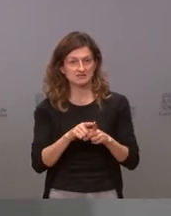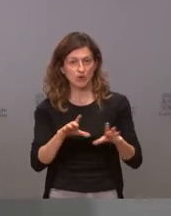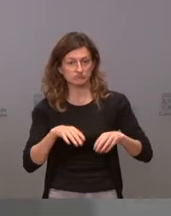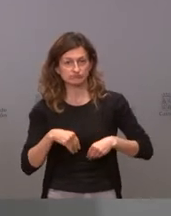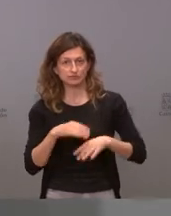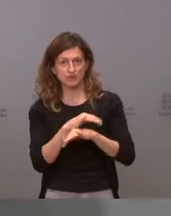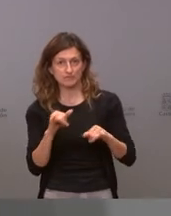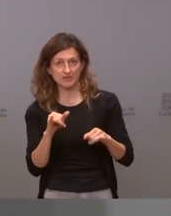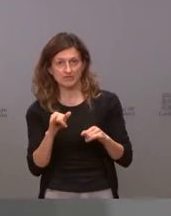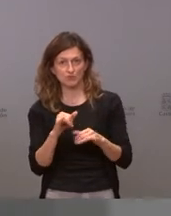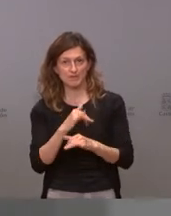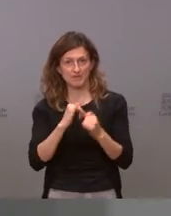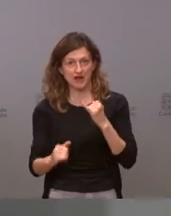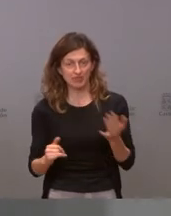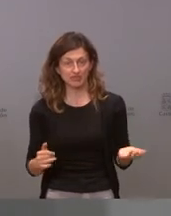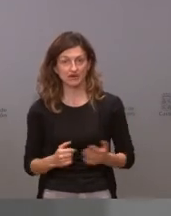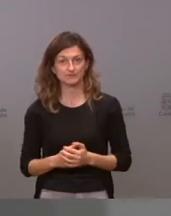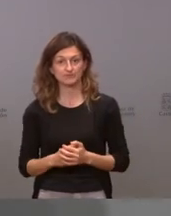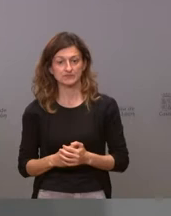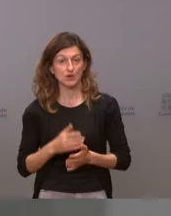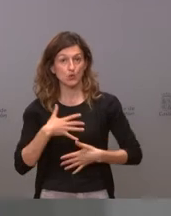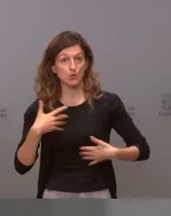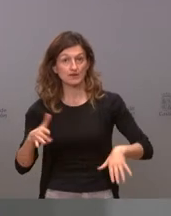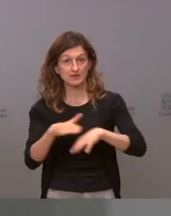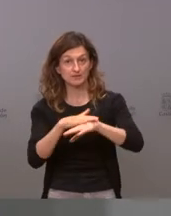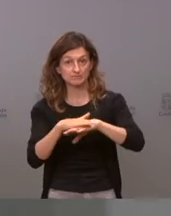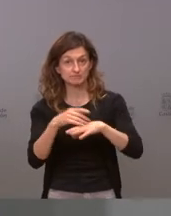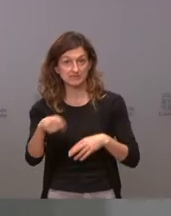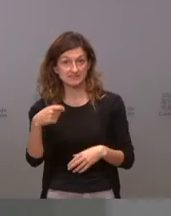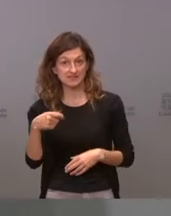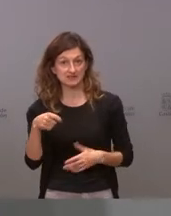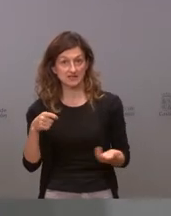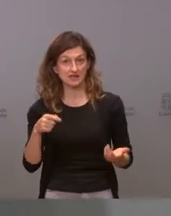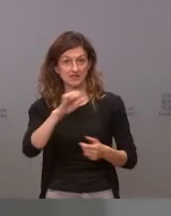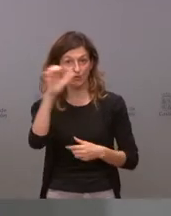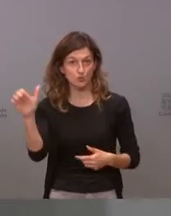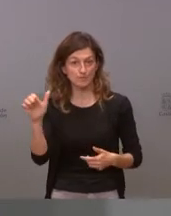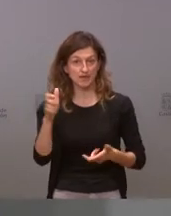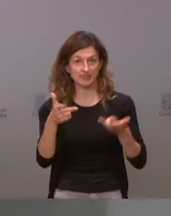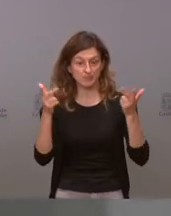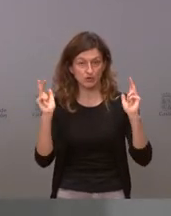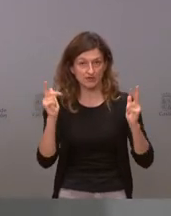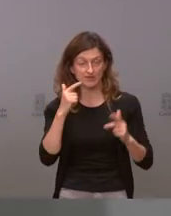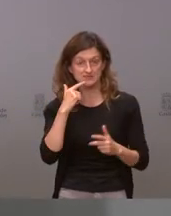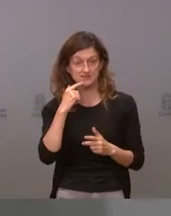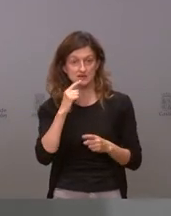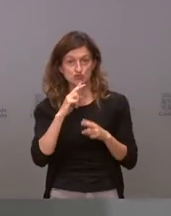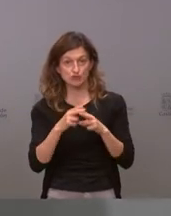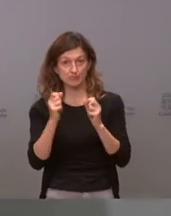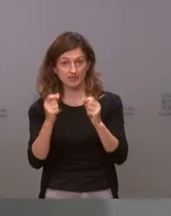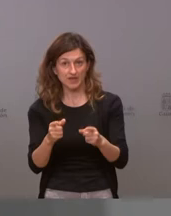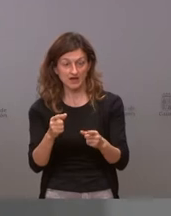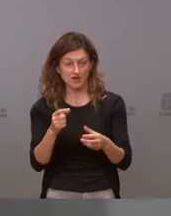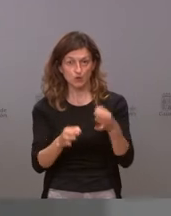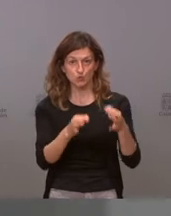porque mire cualquier presidente de cualquier gobierno europeo democrático que calificase a su